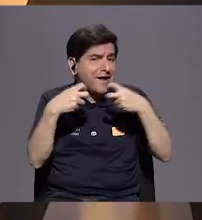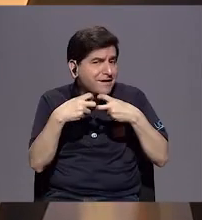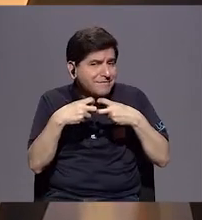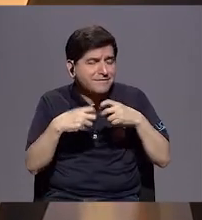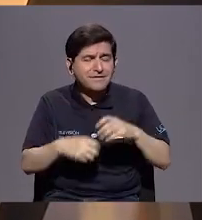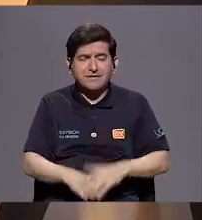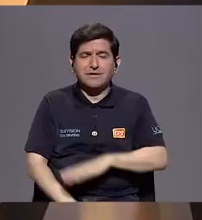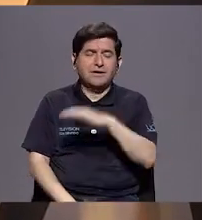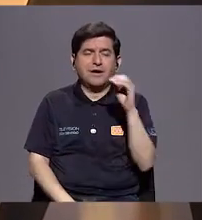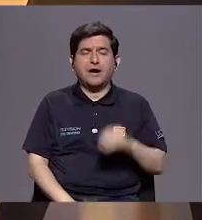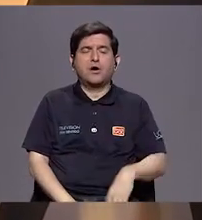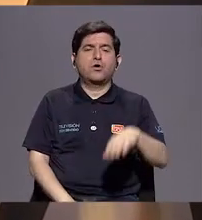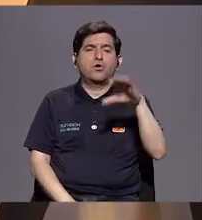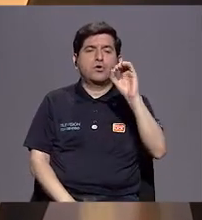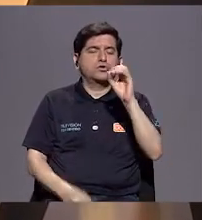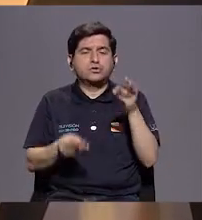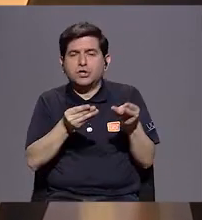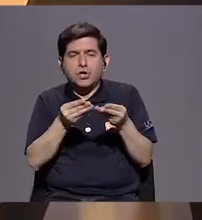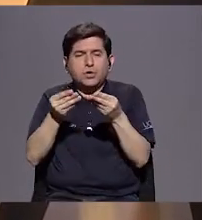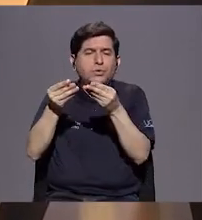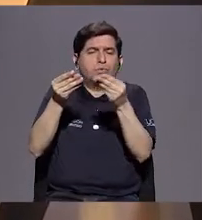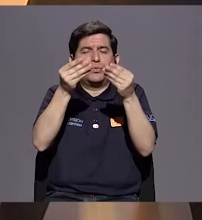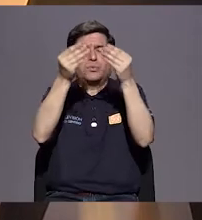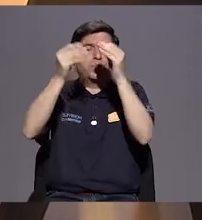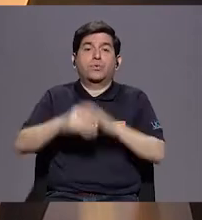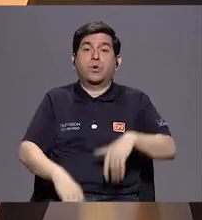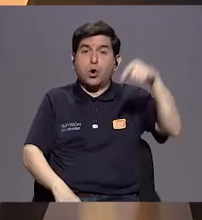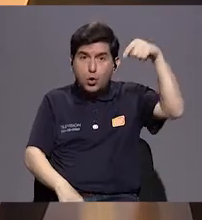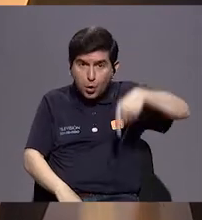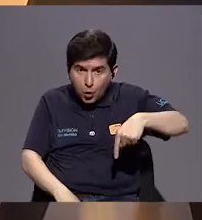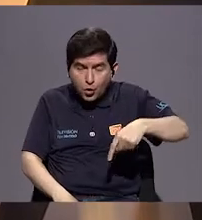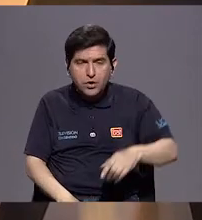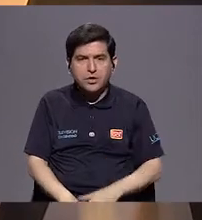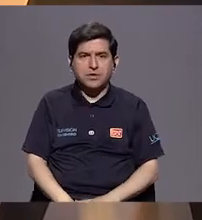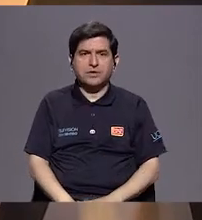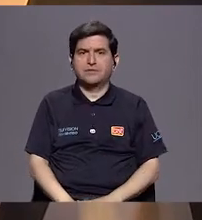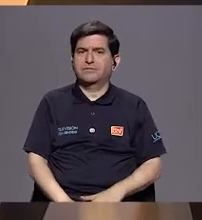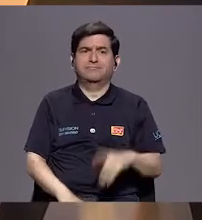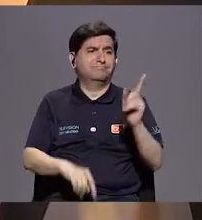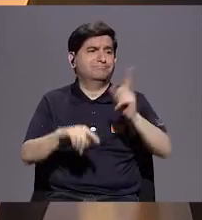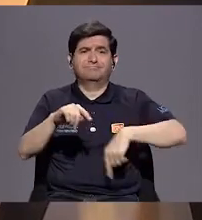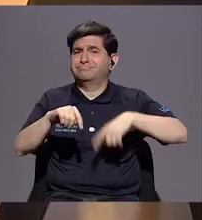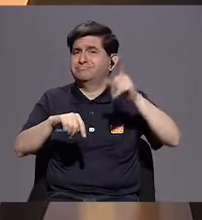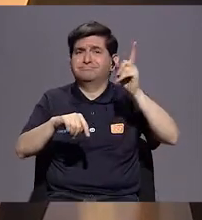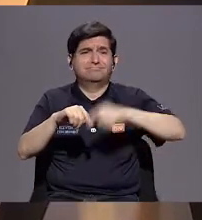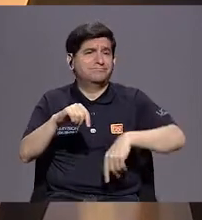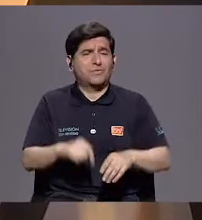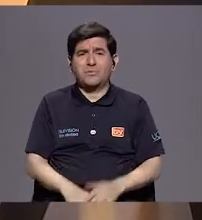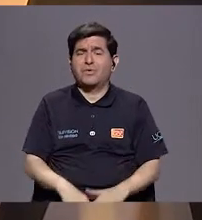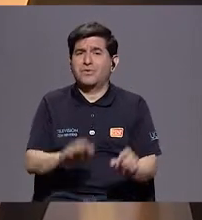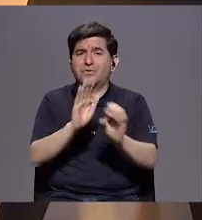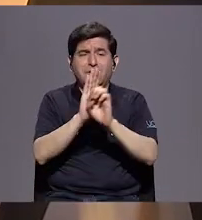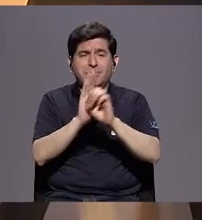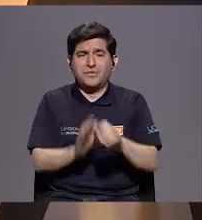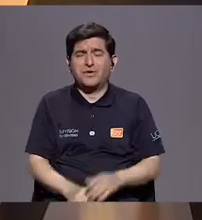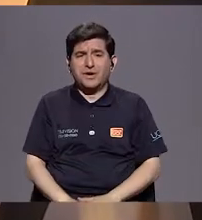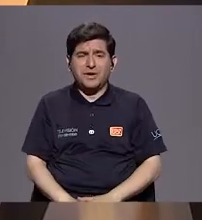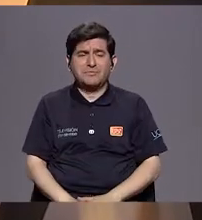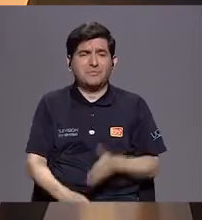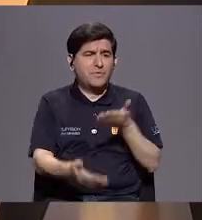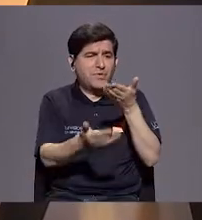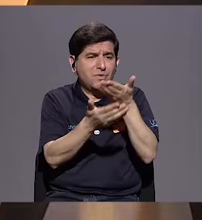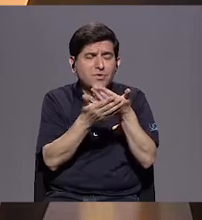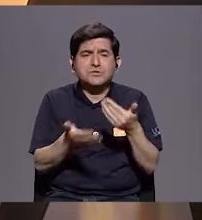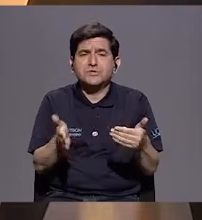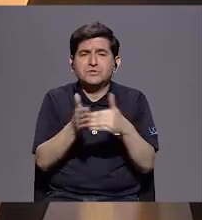o de cero emisiones, cuando a hoy actualmente ni siquiera se ha podido, por ejemplo, renovar